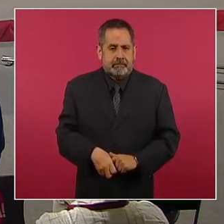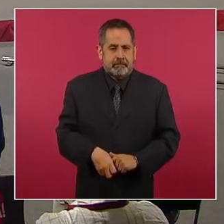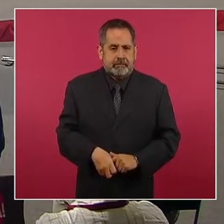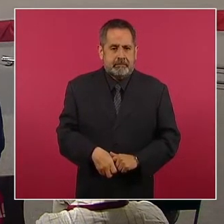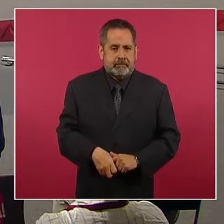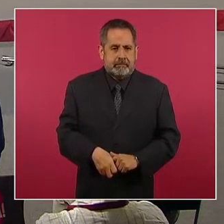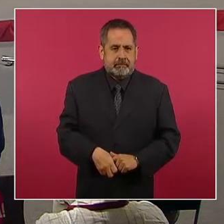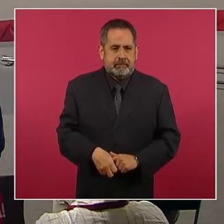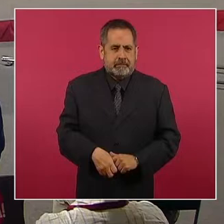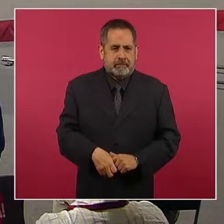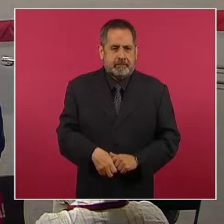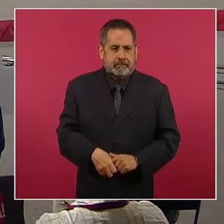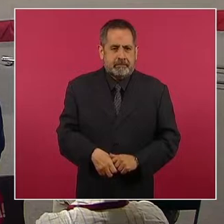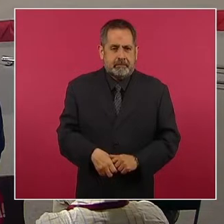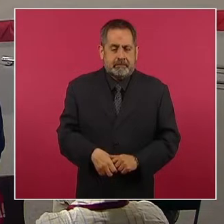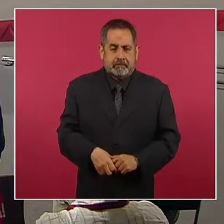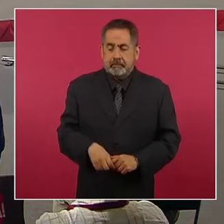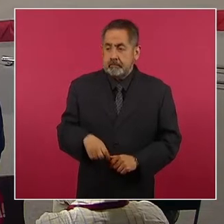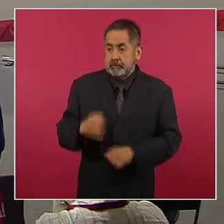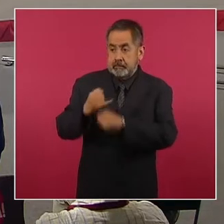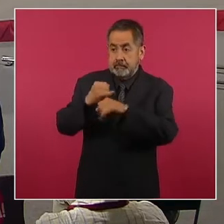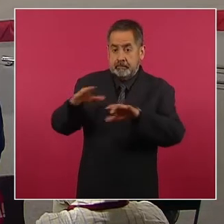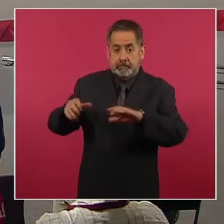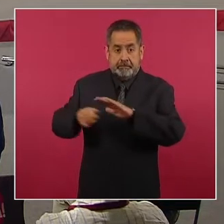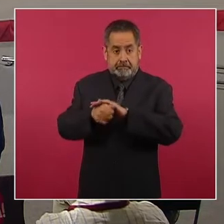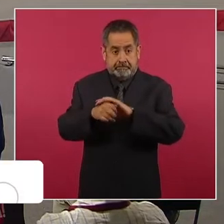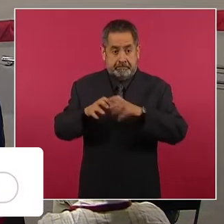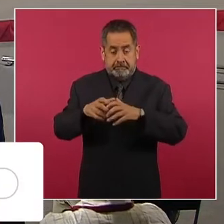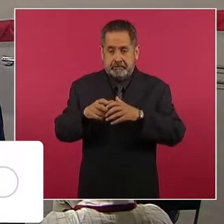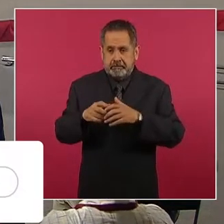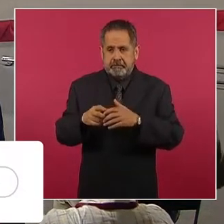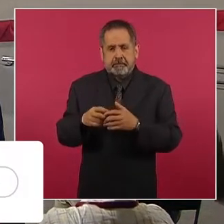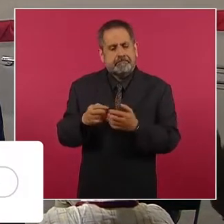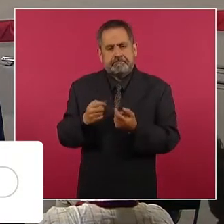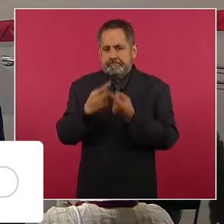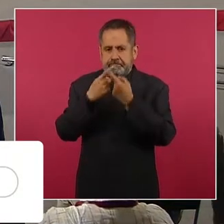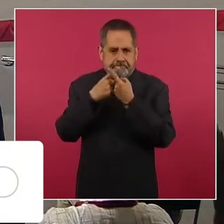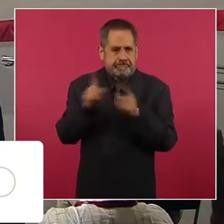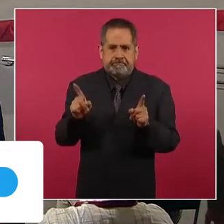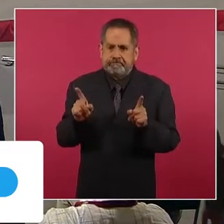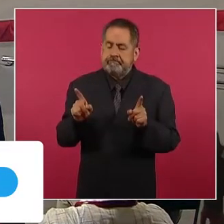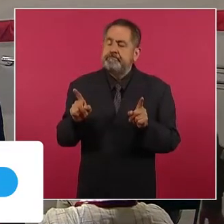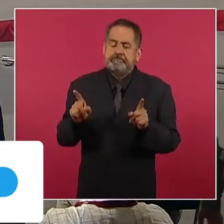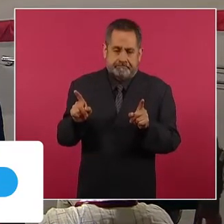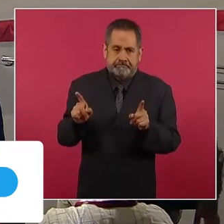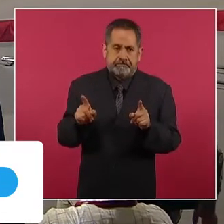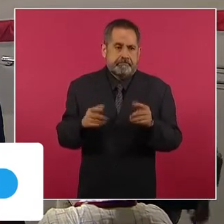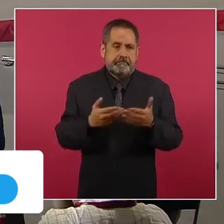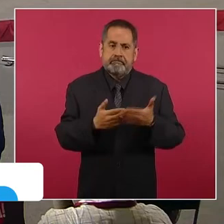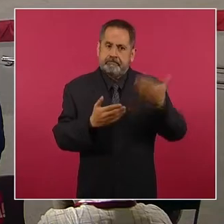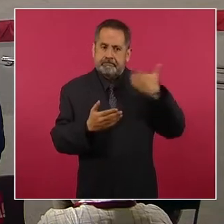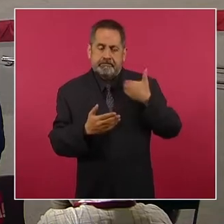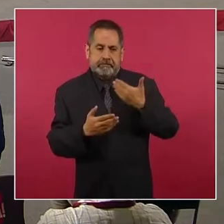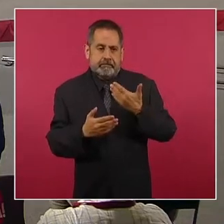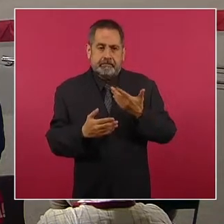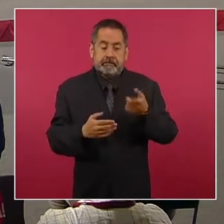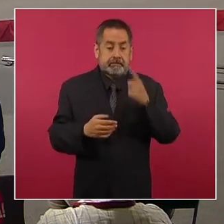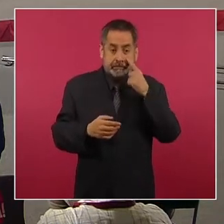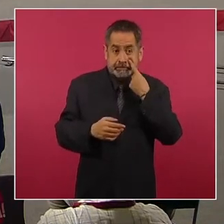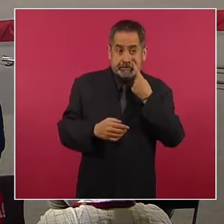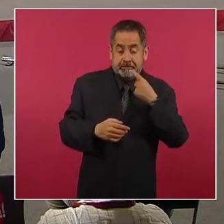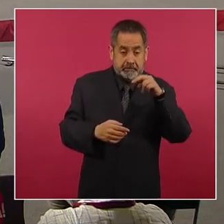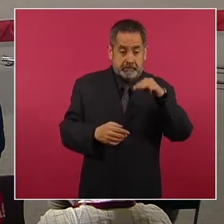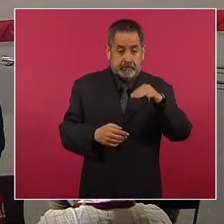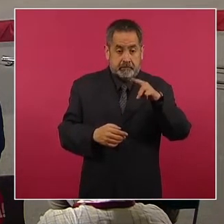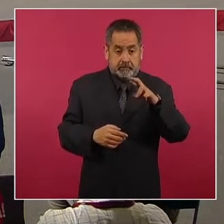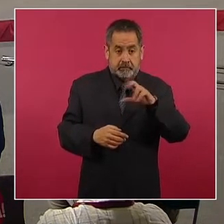El informe de la COVAC-Ayotzinapa tiene sustanciales diferencias con la verdad histórica. Por ejemplo, mientras Murillo Karam